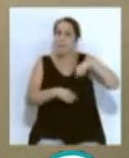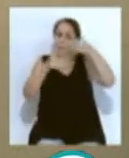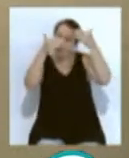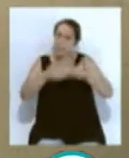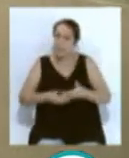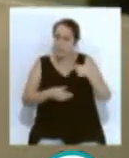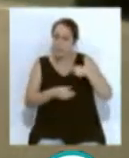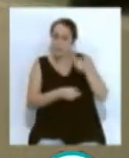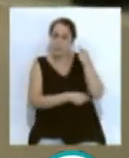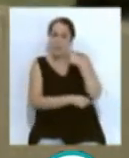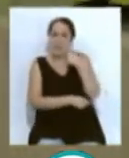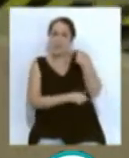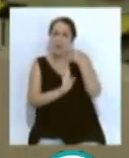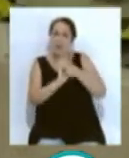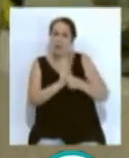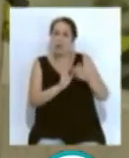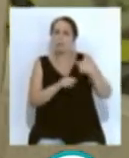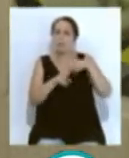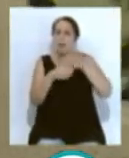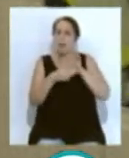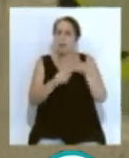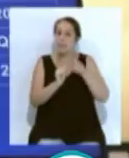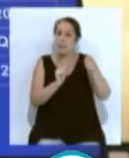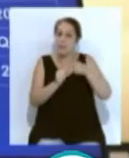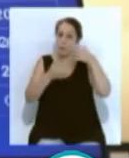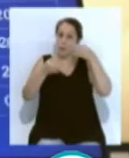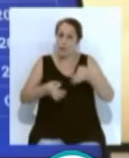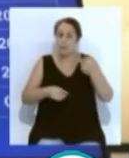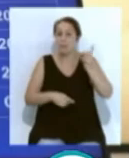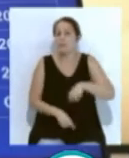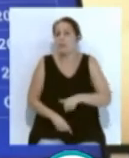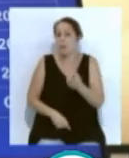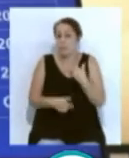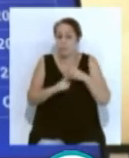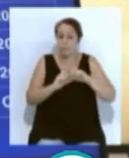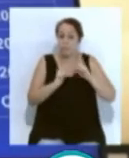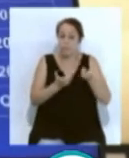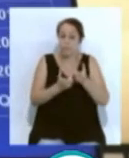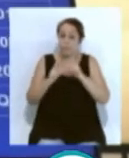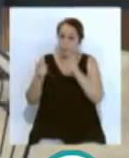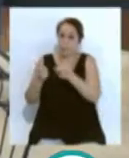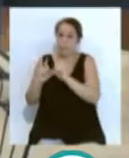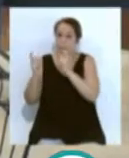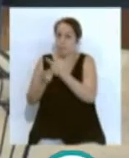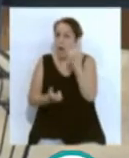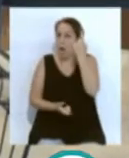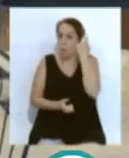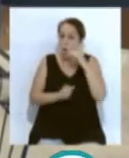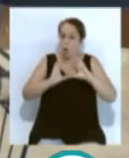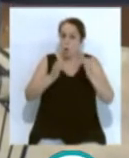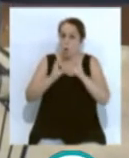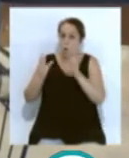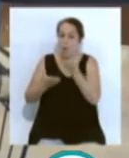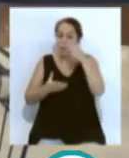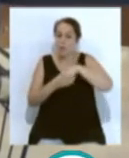con indicaciones sobre la distancia de seguridad y también que segmentan por zonas al propio alumnado dentro de